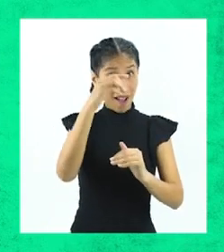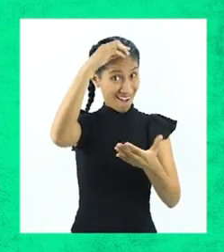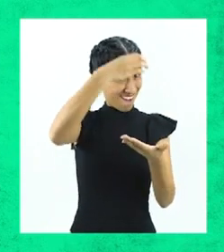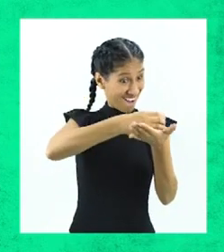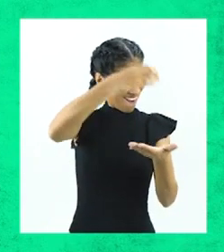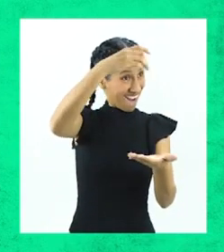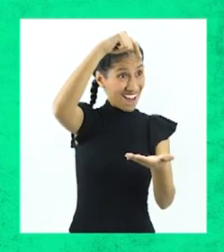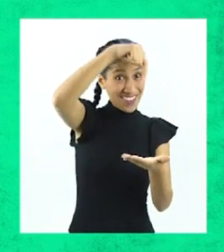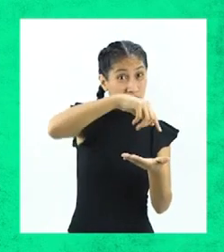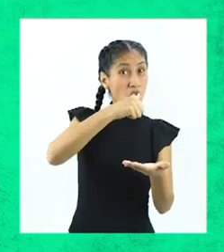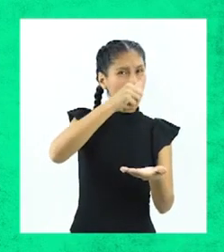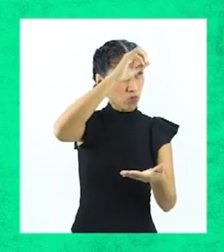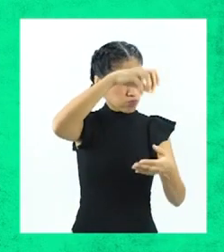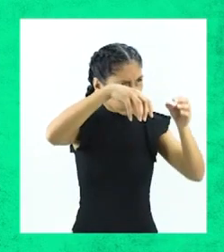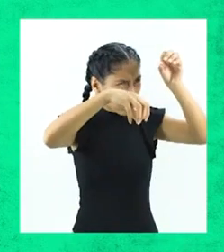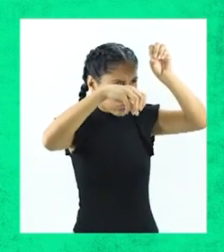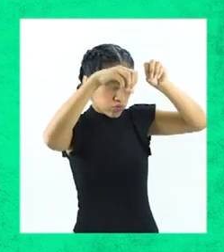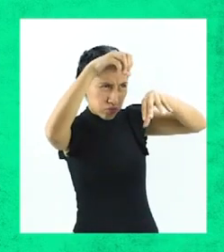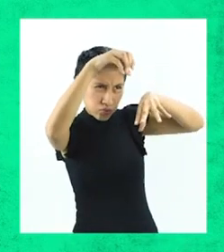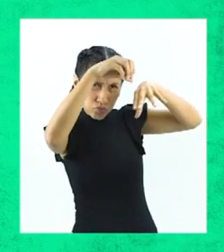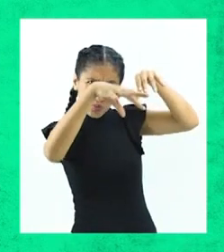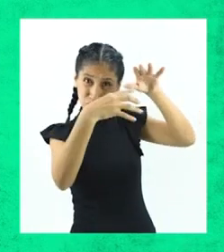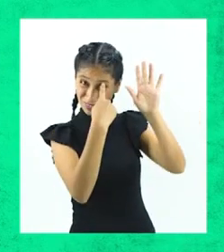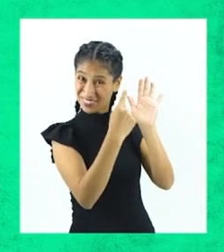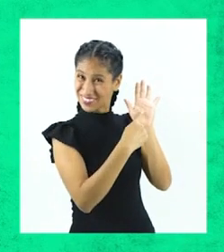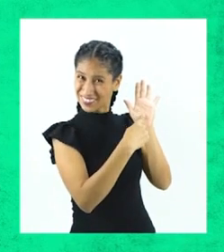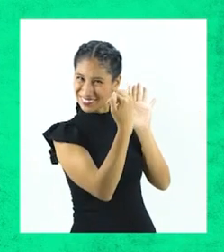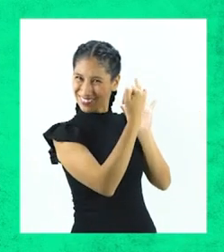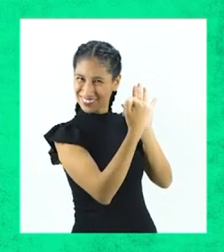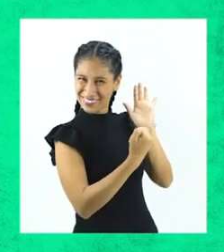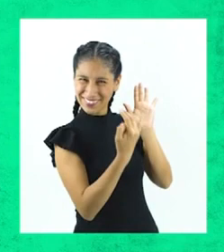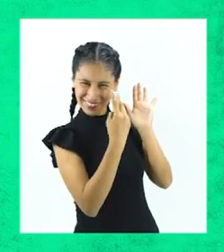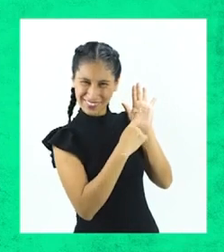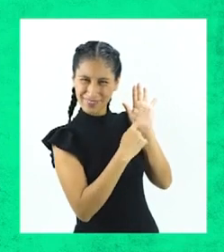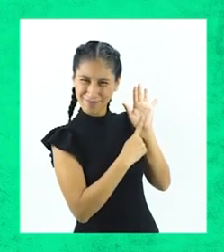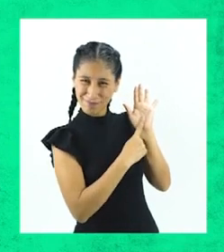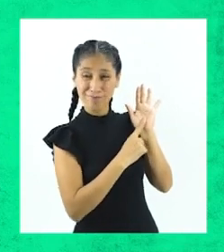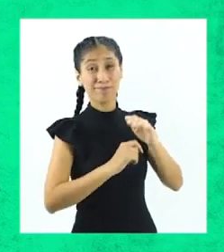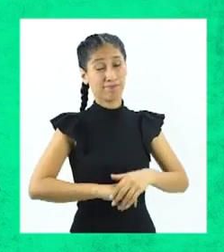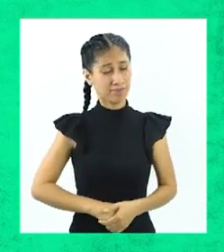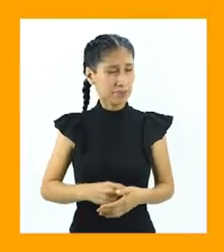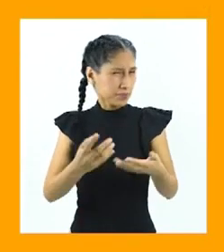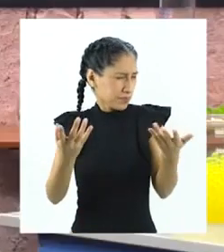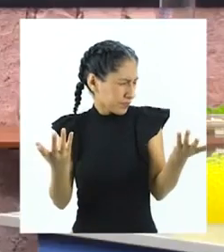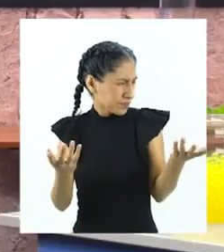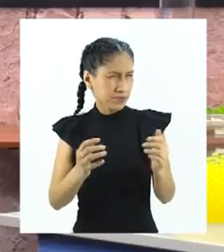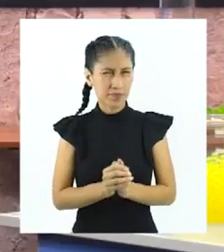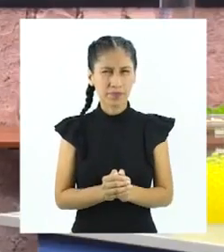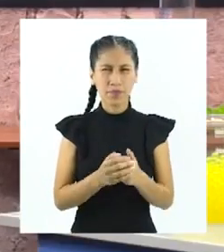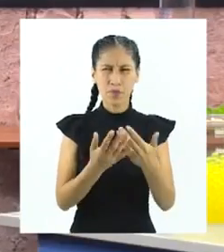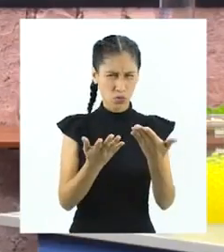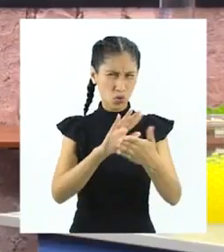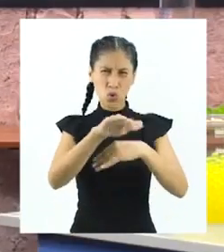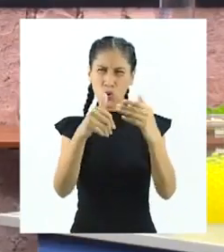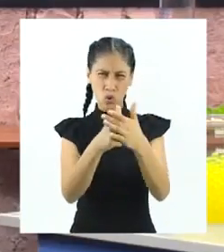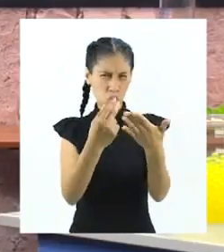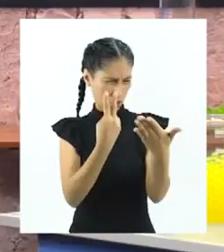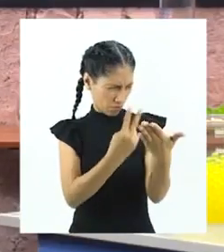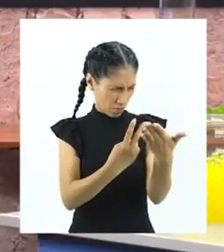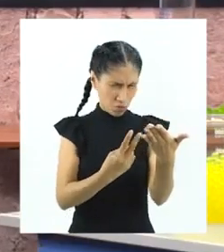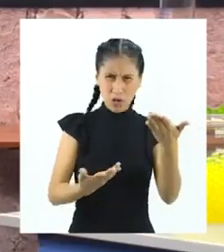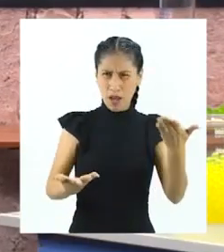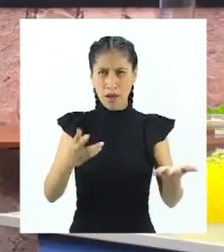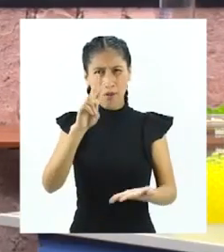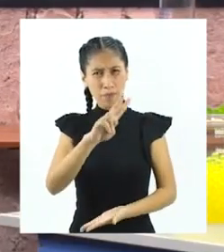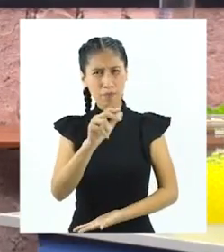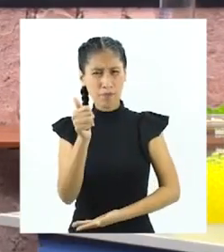forman gotas de agua en la superficie de la botella. Esa vendría a ser la variable dependiente. Entonces, el efecto ocasionado